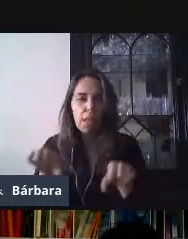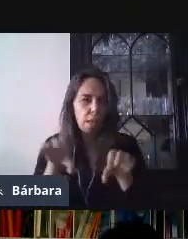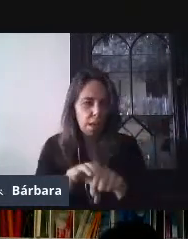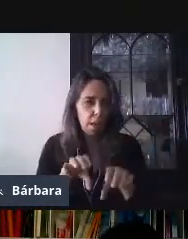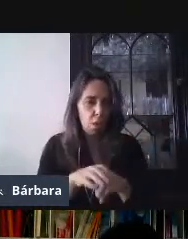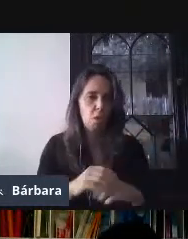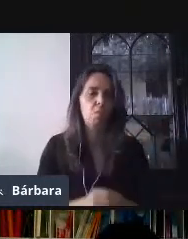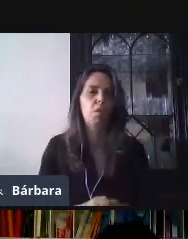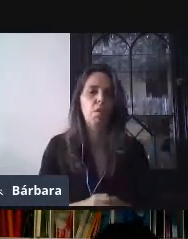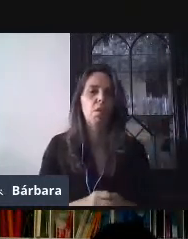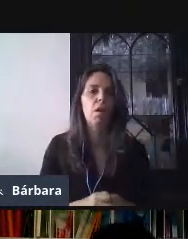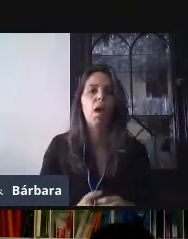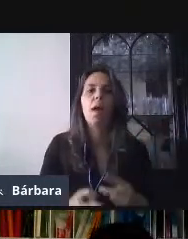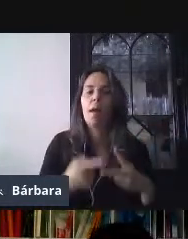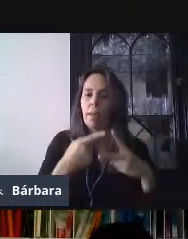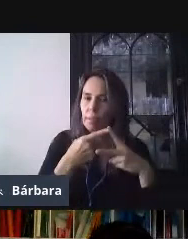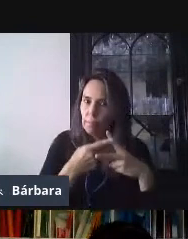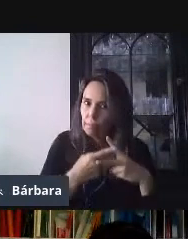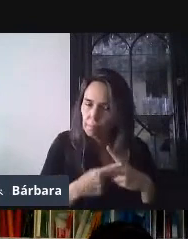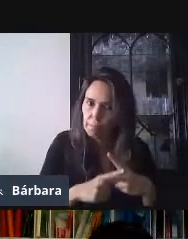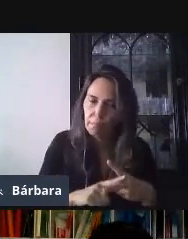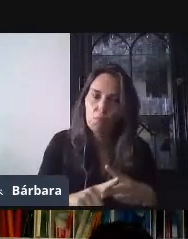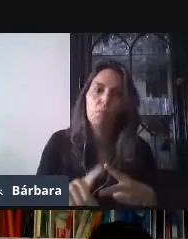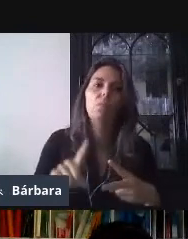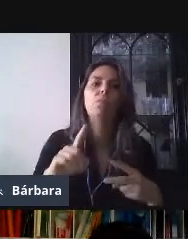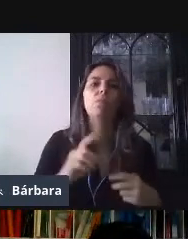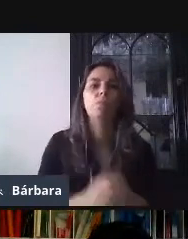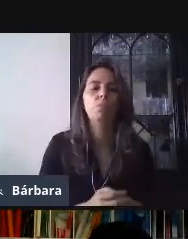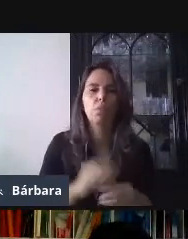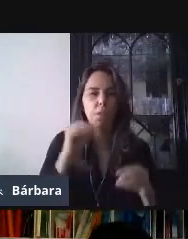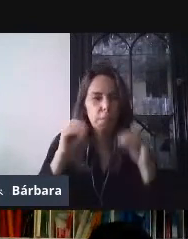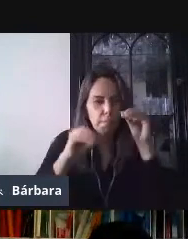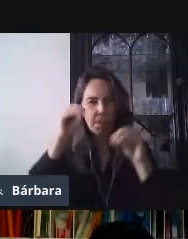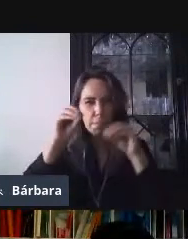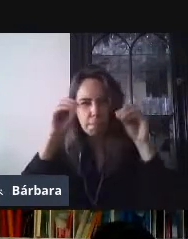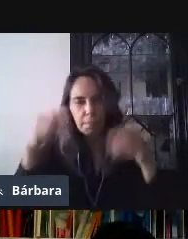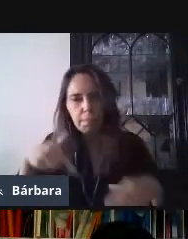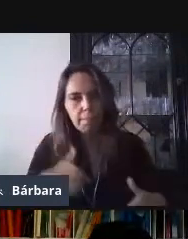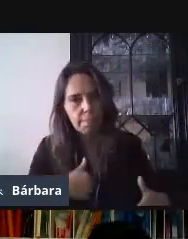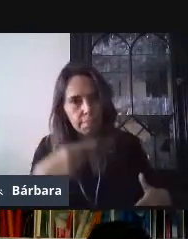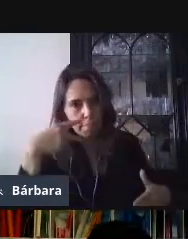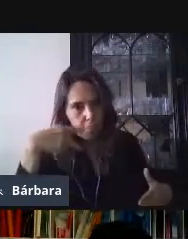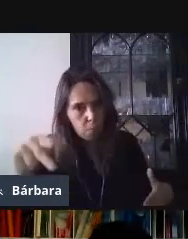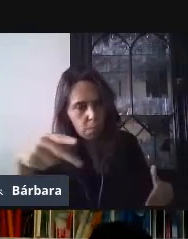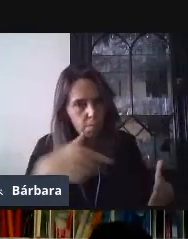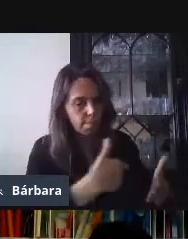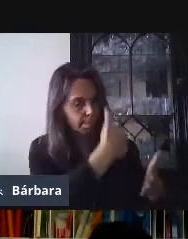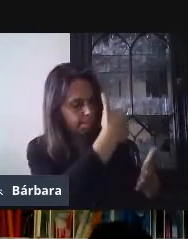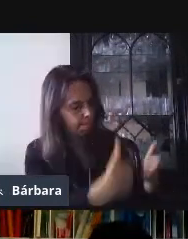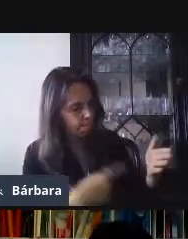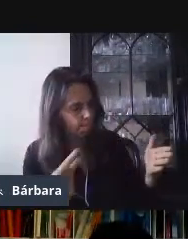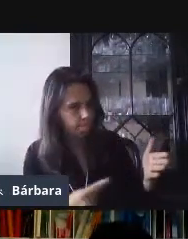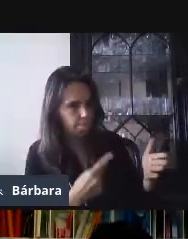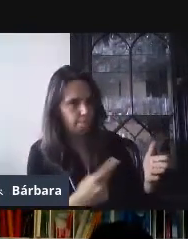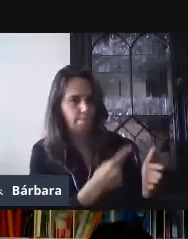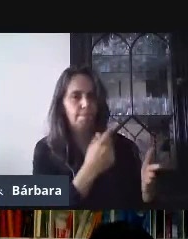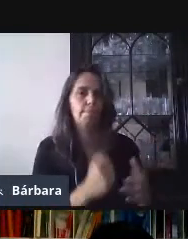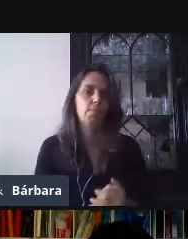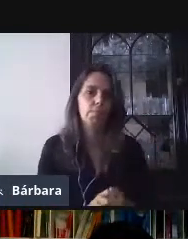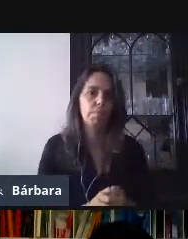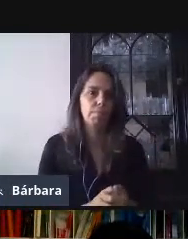iniciar con la formulación, más o menos empezar a diseñar nuestro formulario. Yo les comenté que había 2 formas